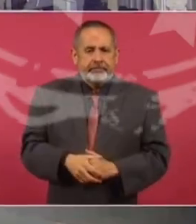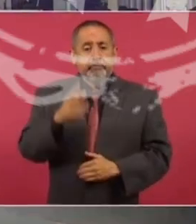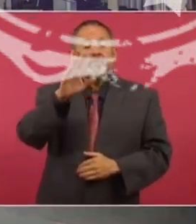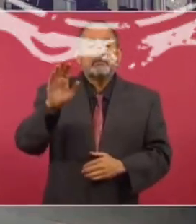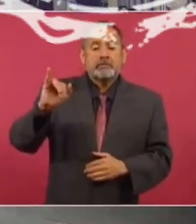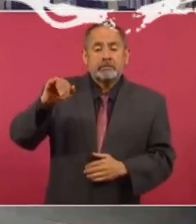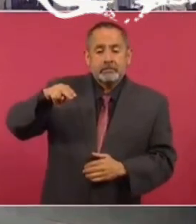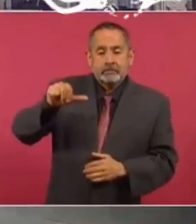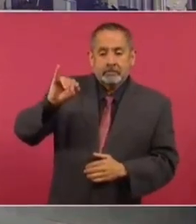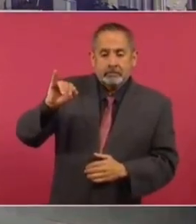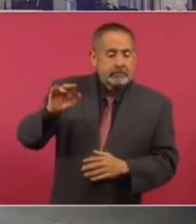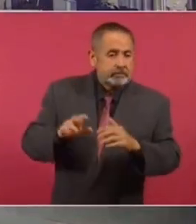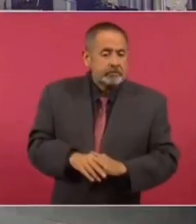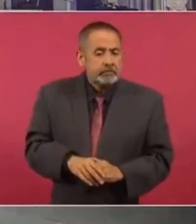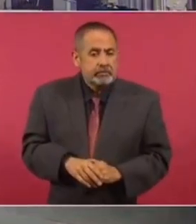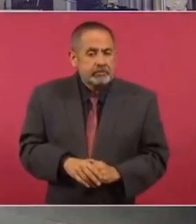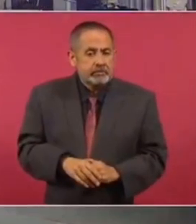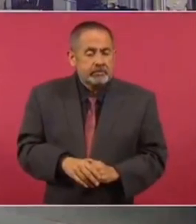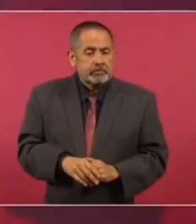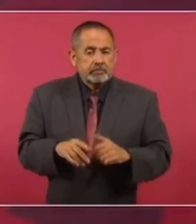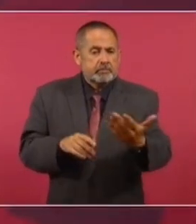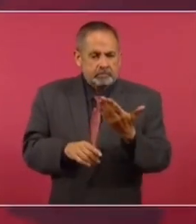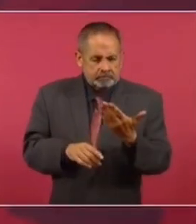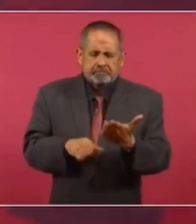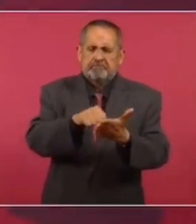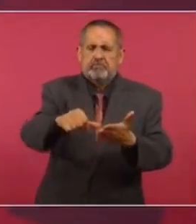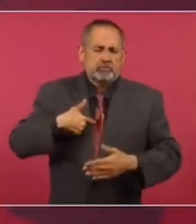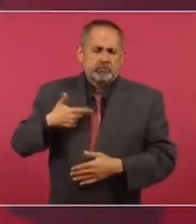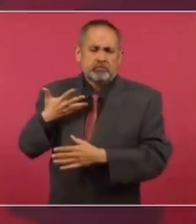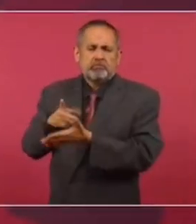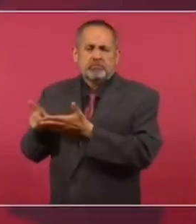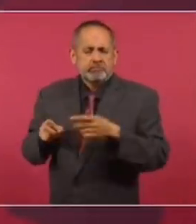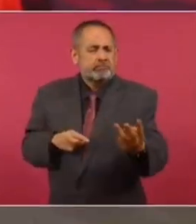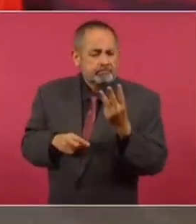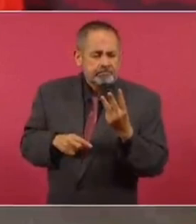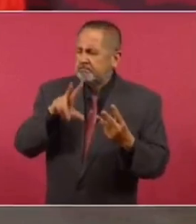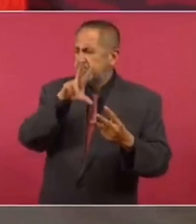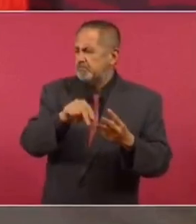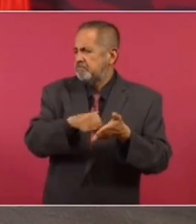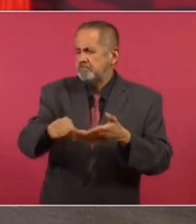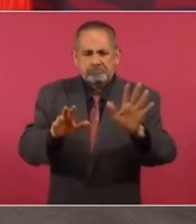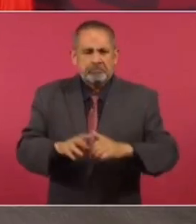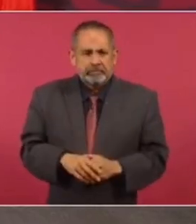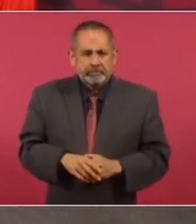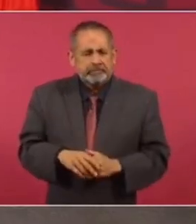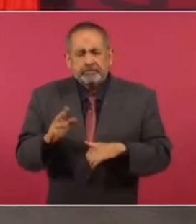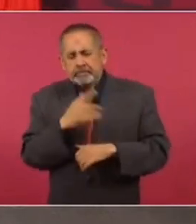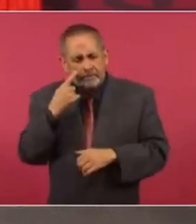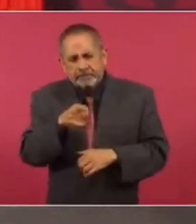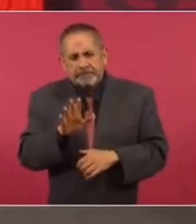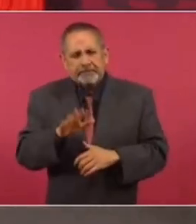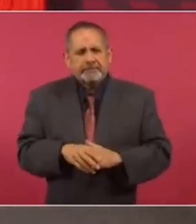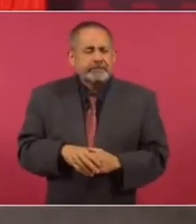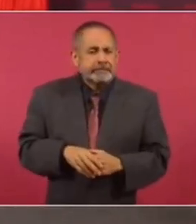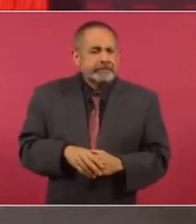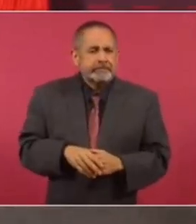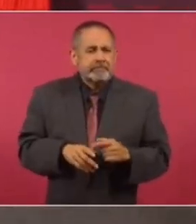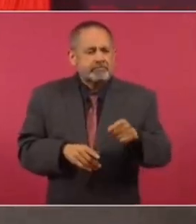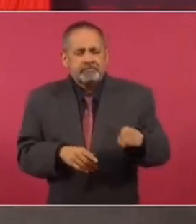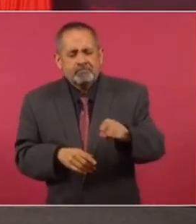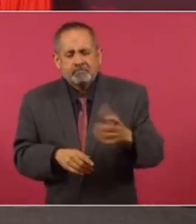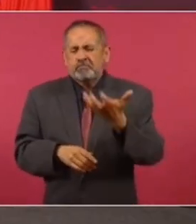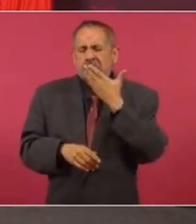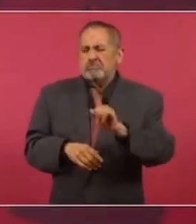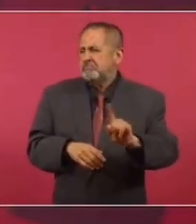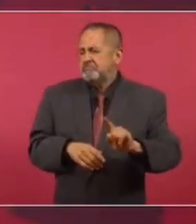Ah, lo del INAI se vetó, es un derecho constitucional que tengo, porque al parecer no se actuó